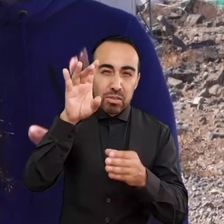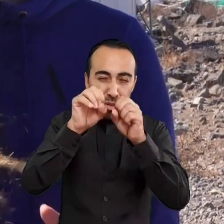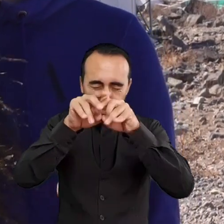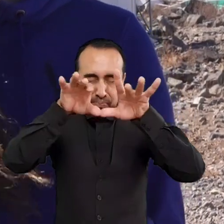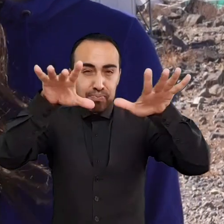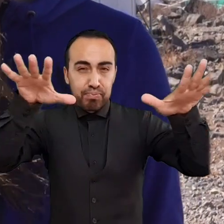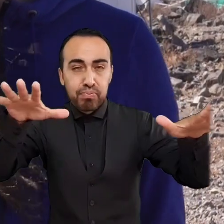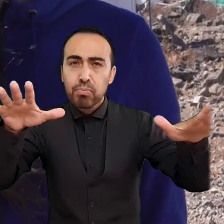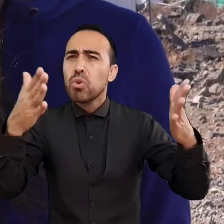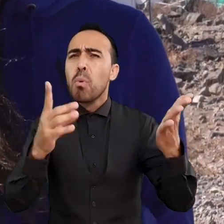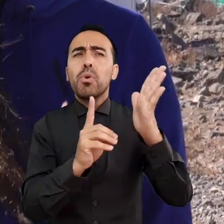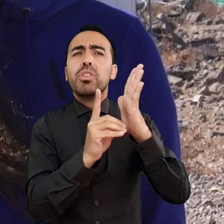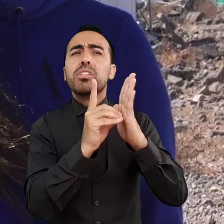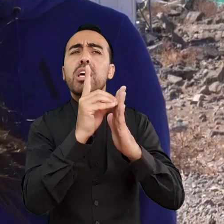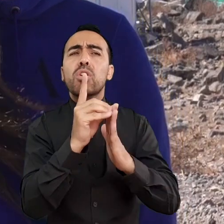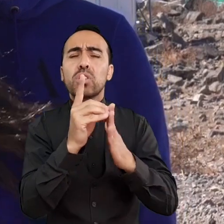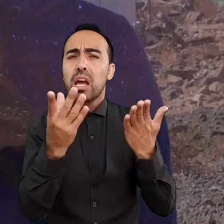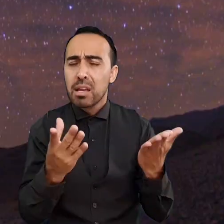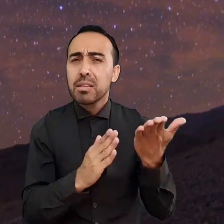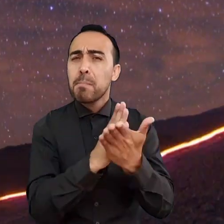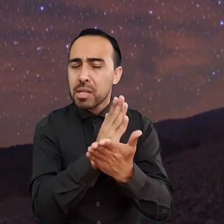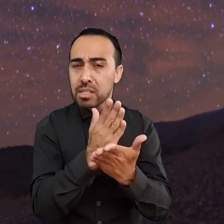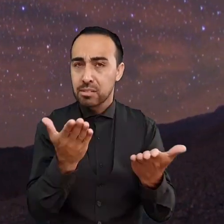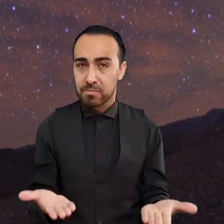explosiones estelares, las supernovas.